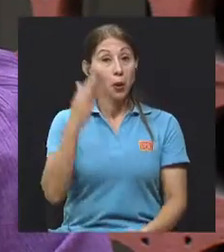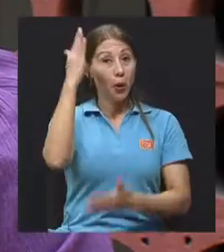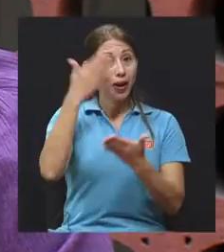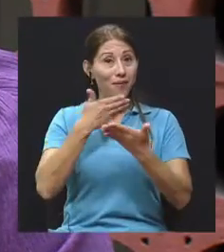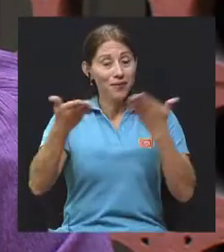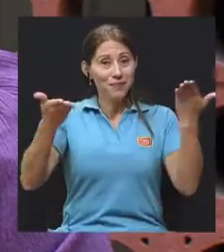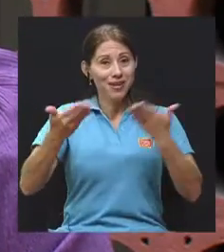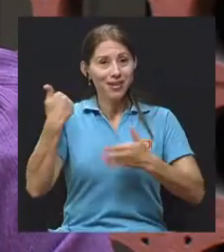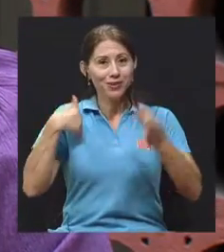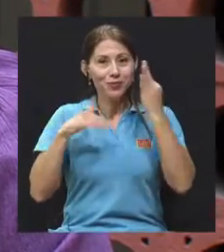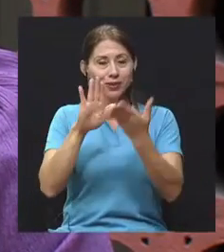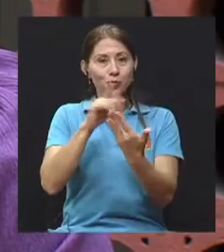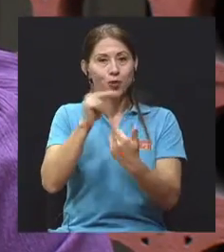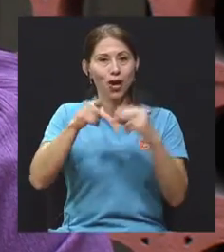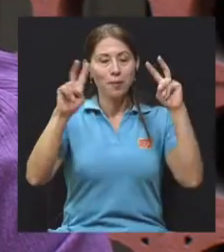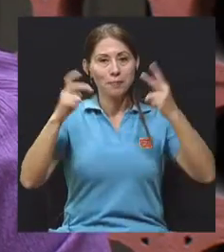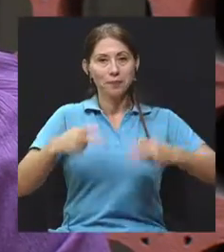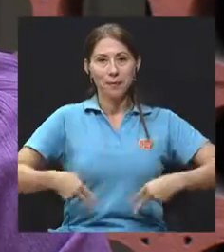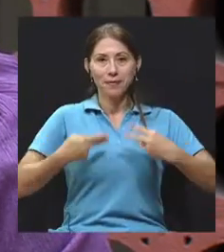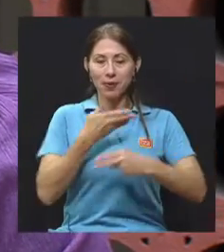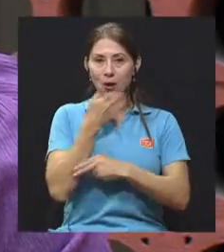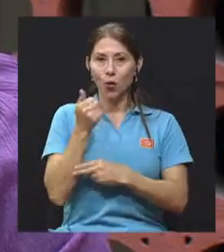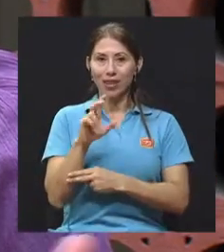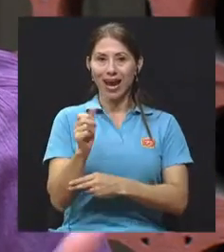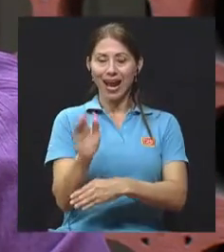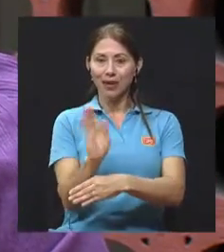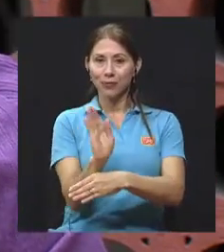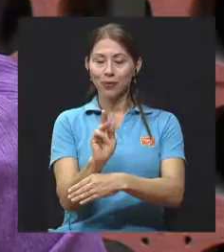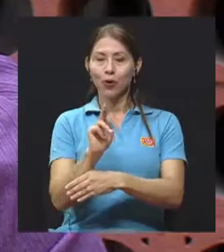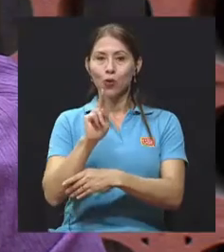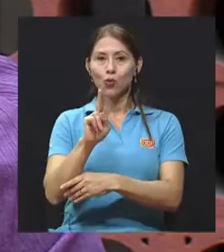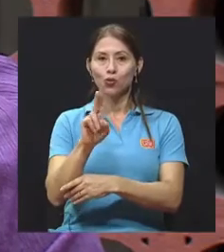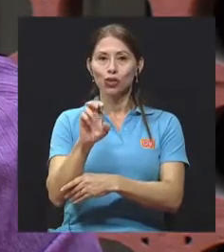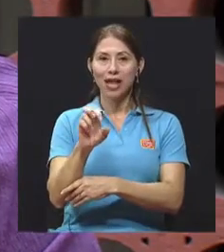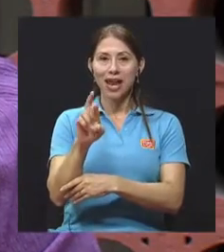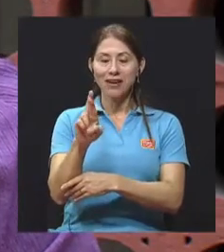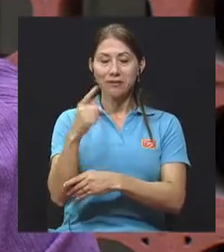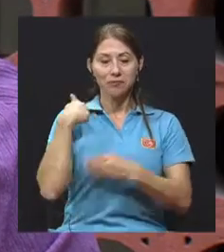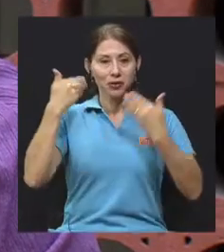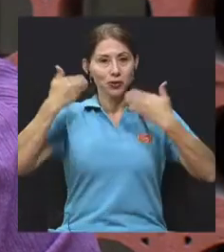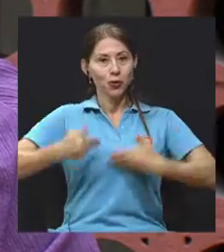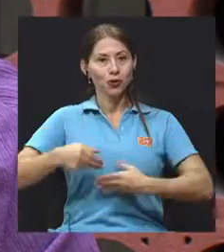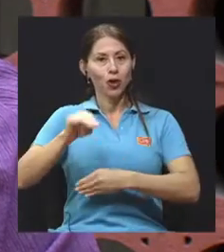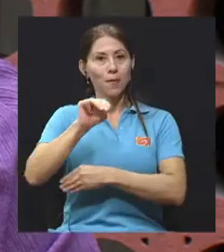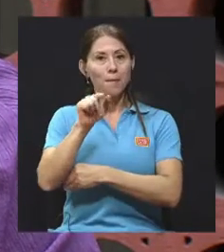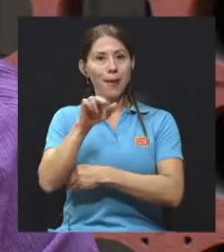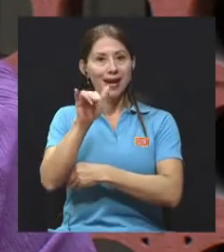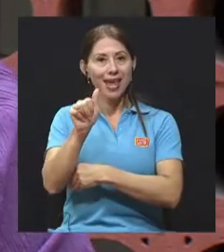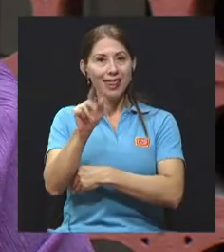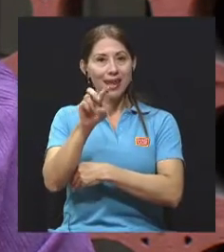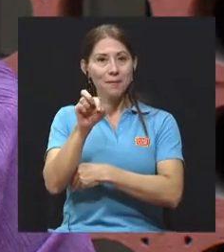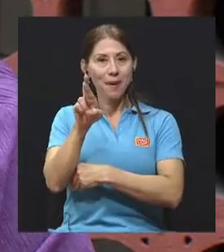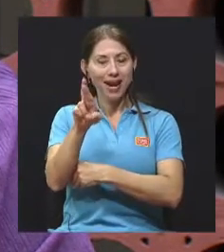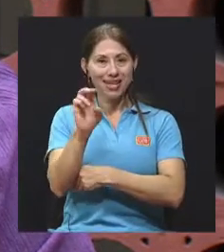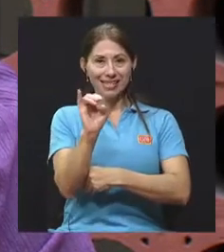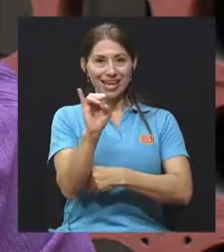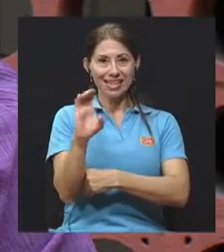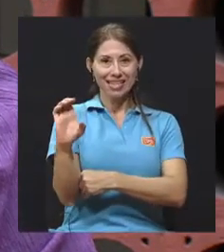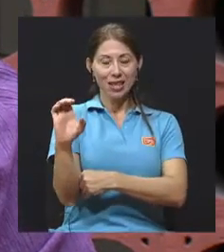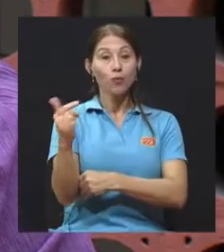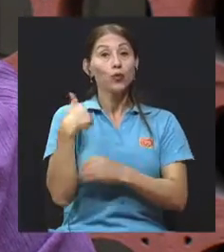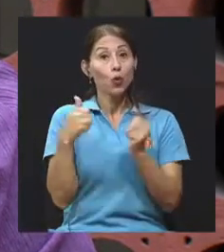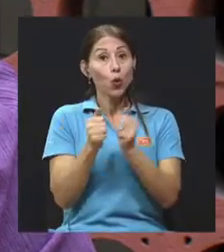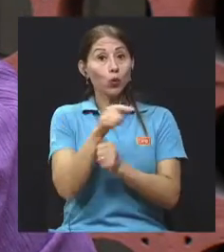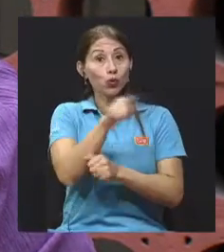Hola, bienvenidos y bienvenidas a su programa Vivir Mejor del canal UCR, soy María del Mar Isaguirre Sedeño y estaré con ustedes durante estos